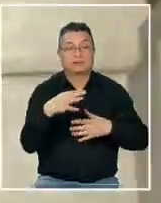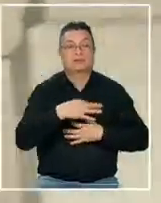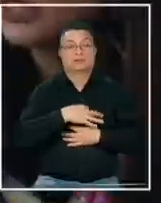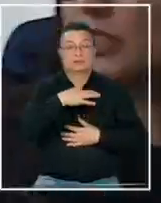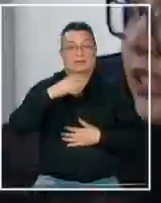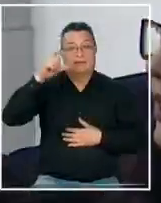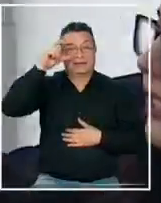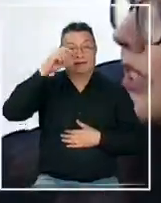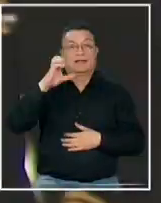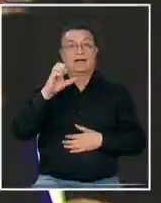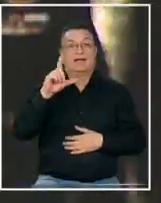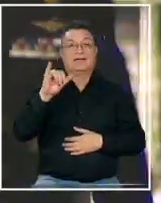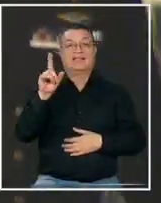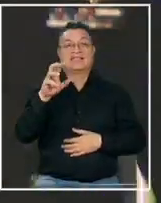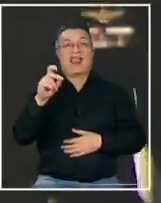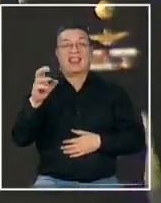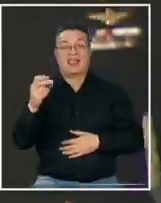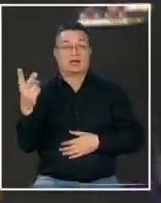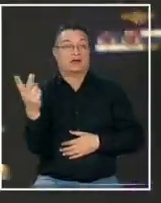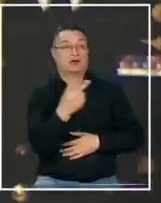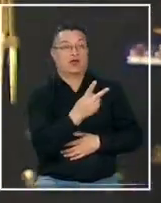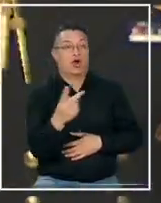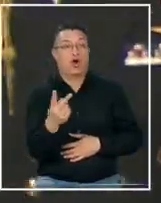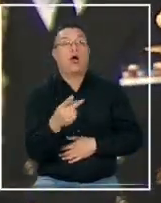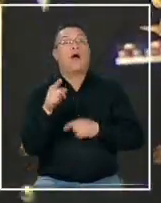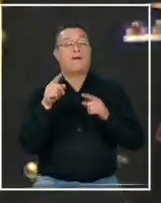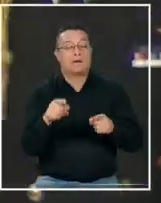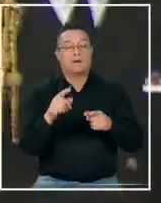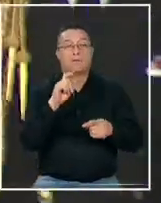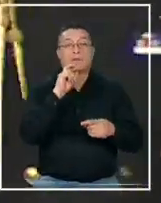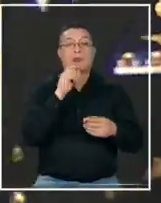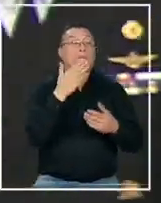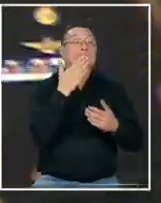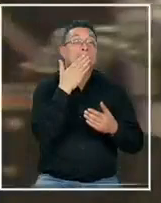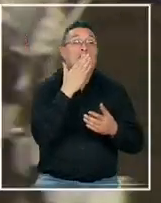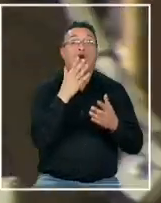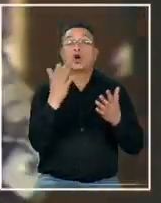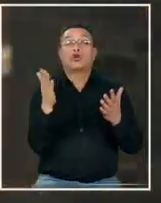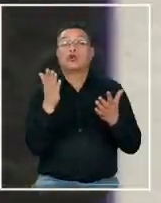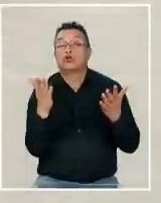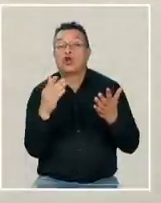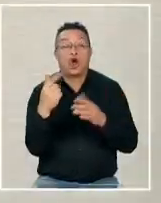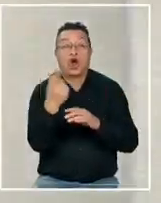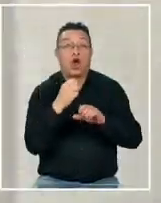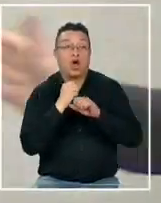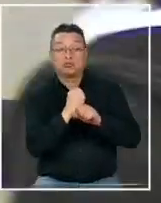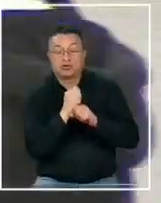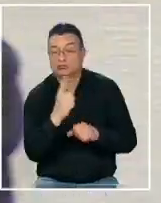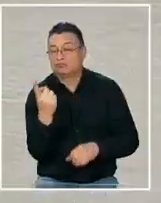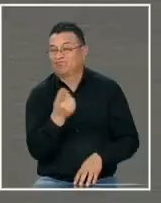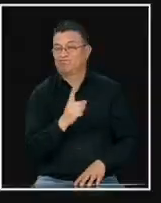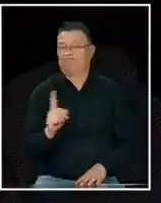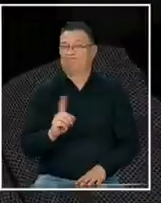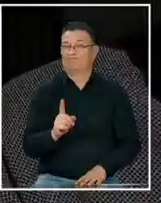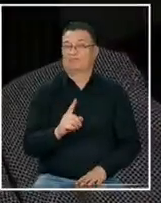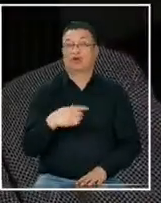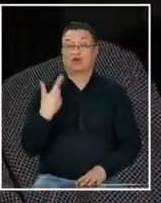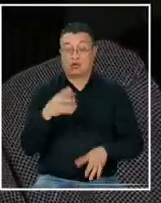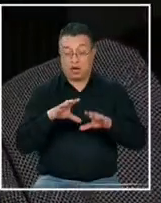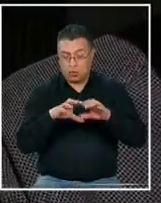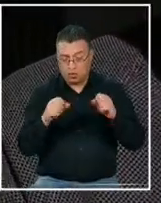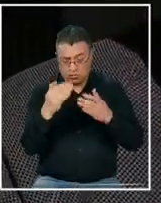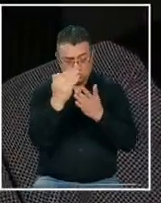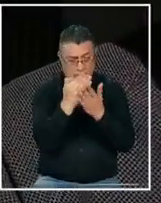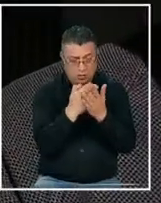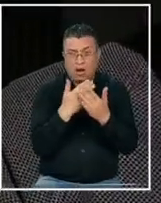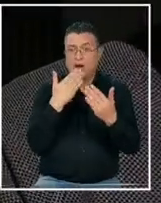Elizalder riesgosa jugada del gobierno que por ahora no ha tenido el mejor recibimiento de la oposición miremos este pacto fiscal en su conjunto y